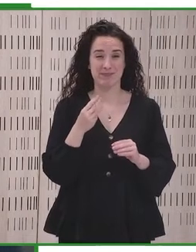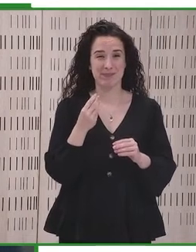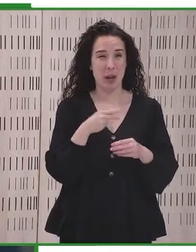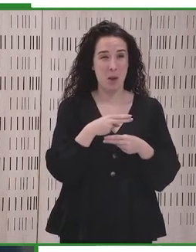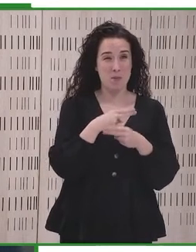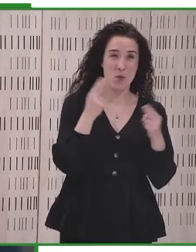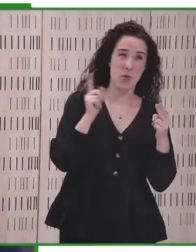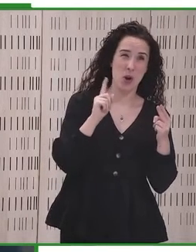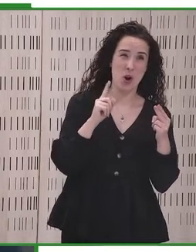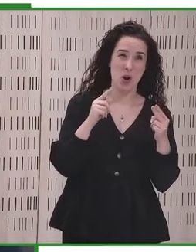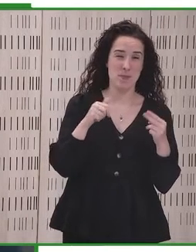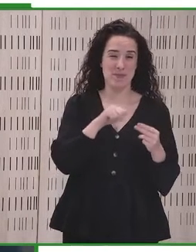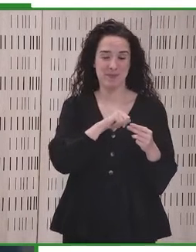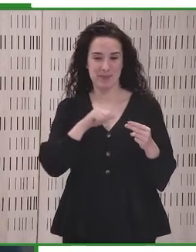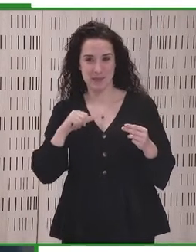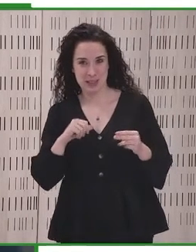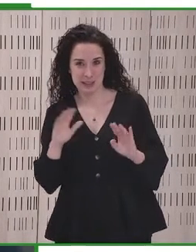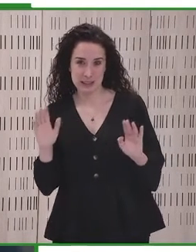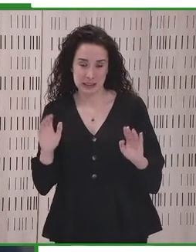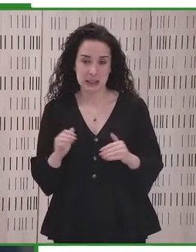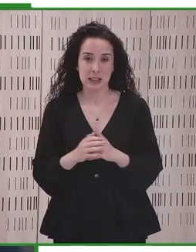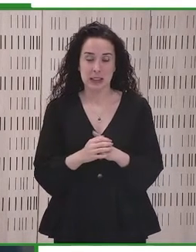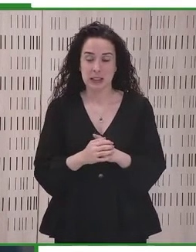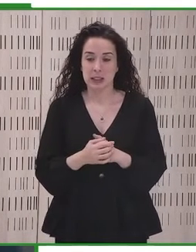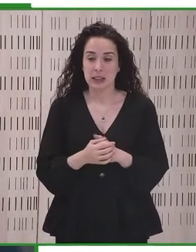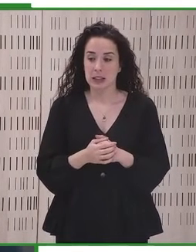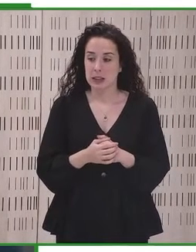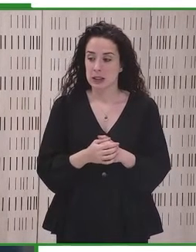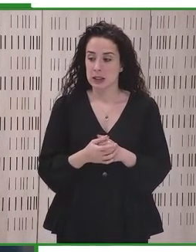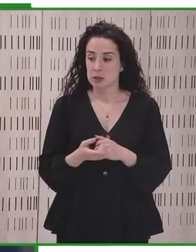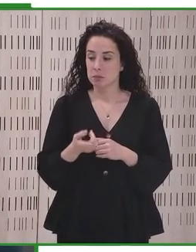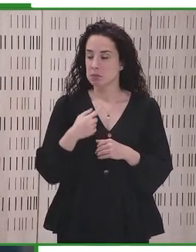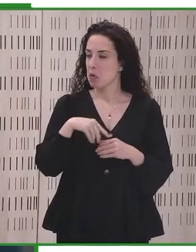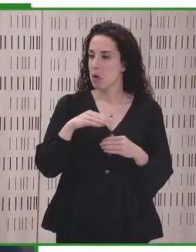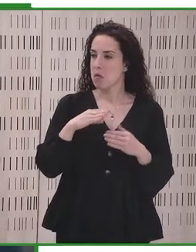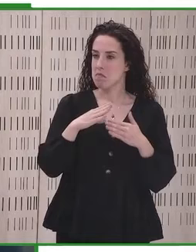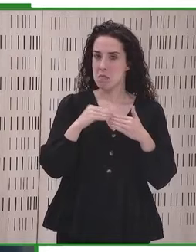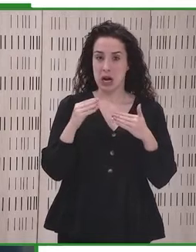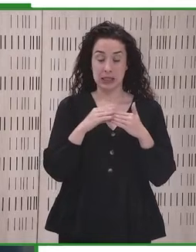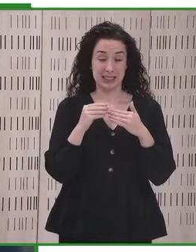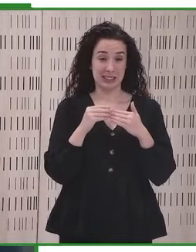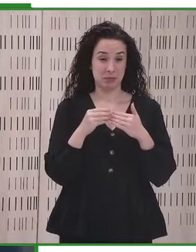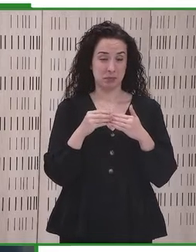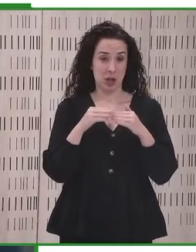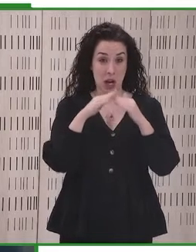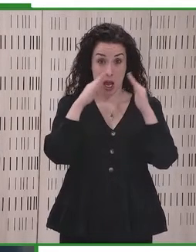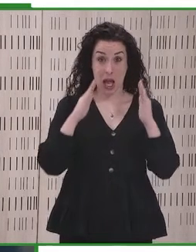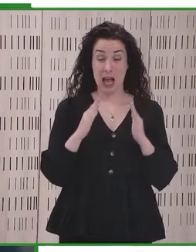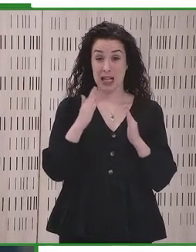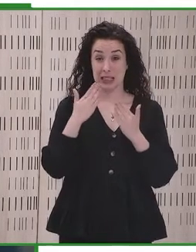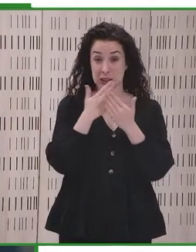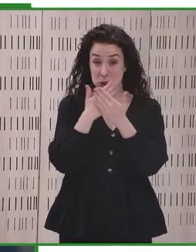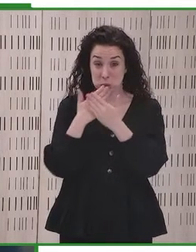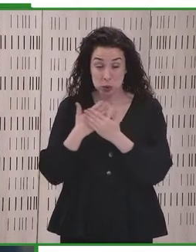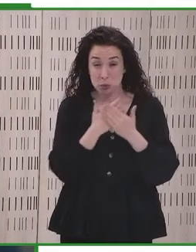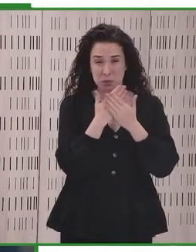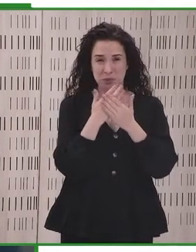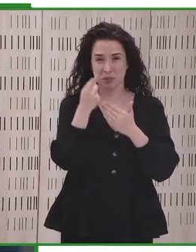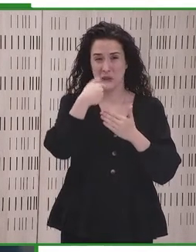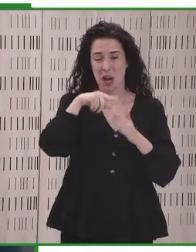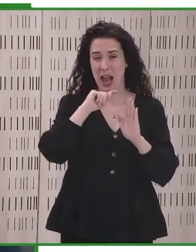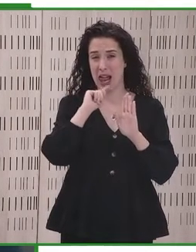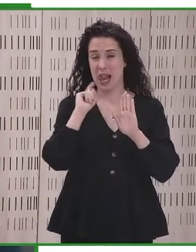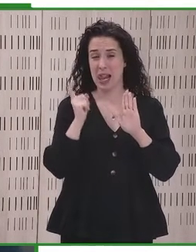Estos enfocados, enfocados sobre todo en políticas públicas y no tanto al privado. Otros tienen un punto de